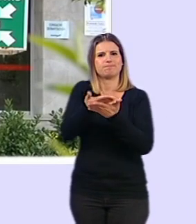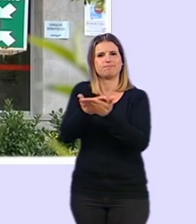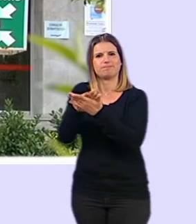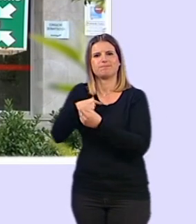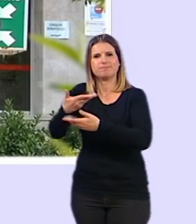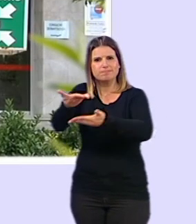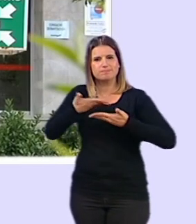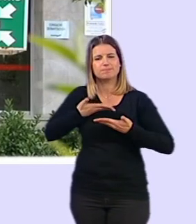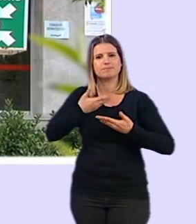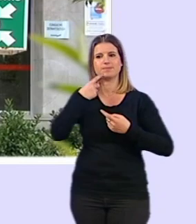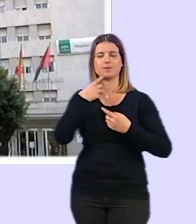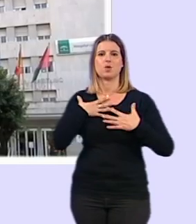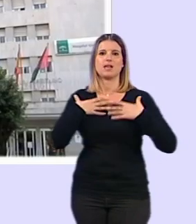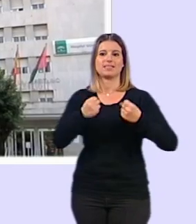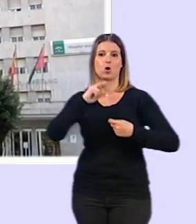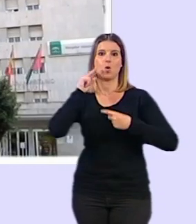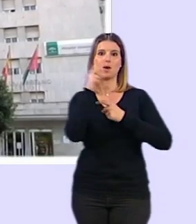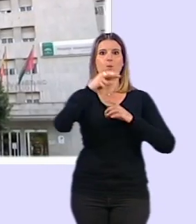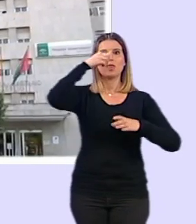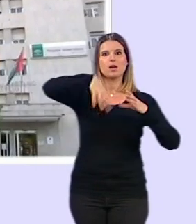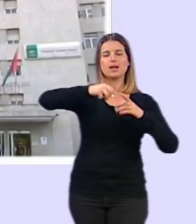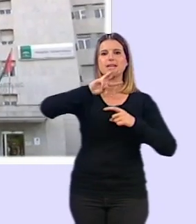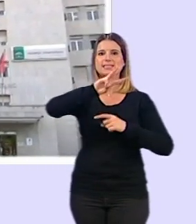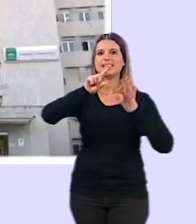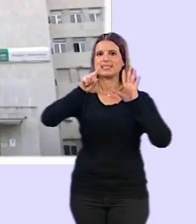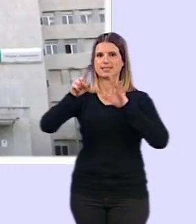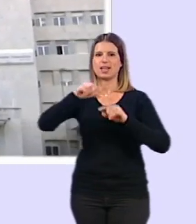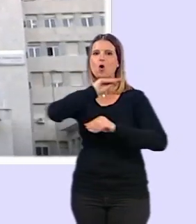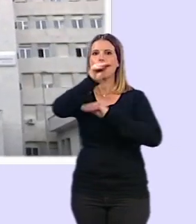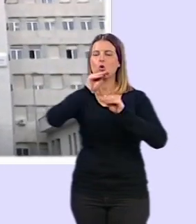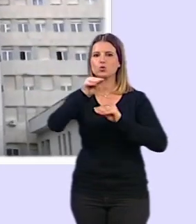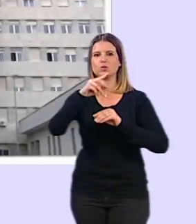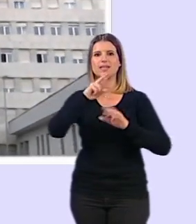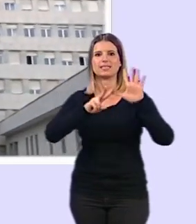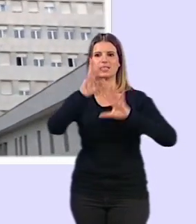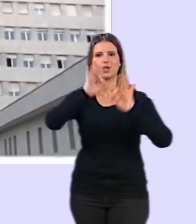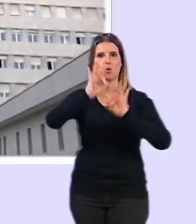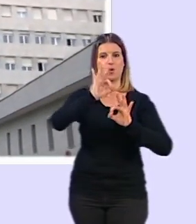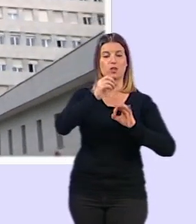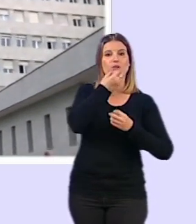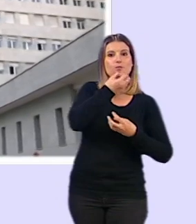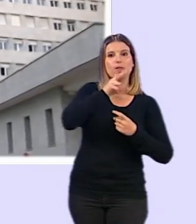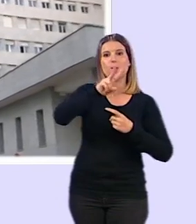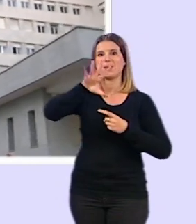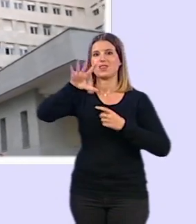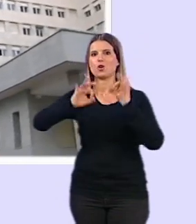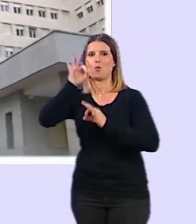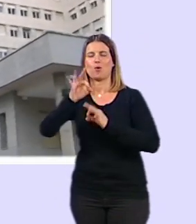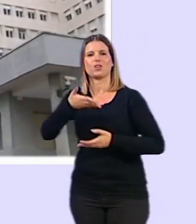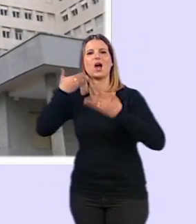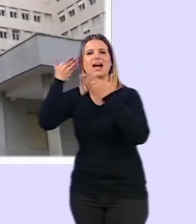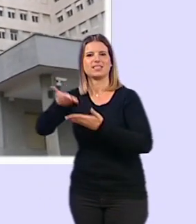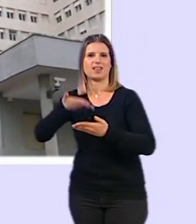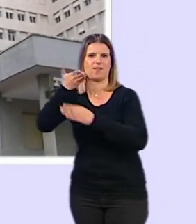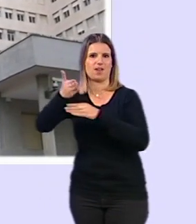asistencia y en Salud Responde se atendieron 376 consultas, 75% informativas y el 25% asistenciales.